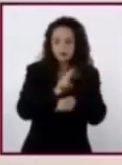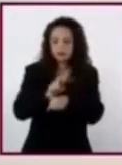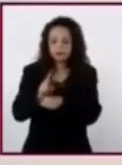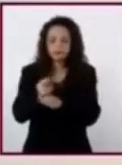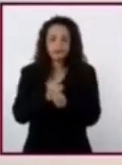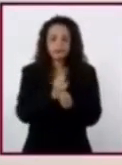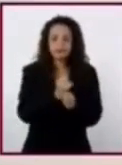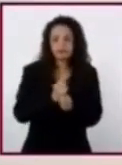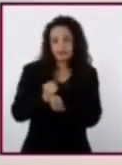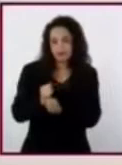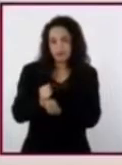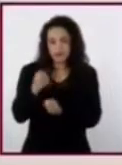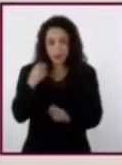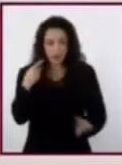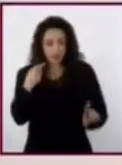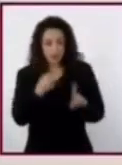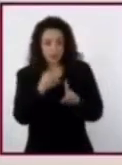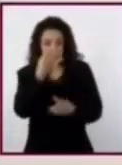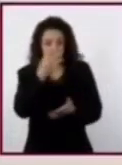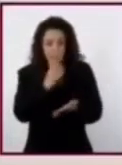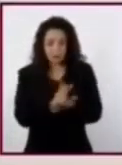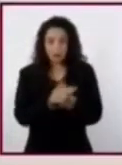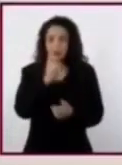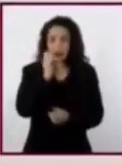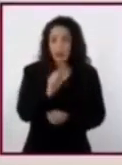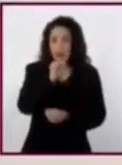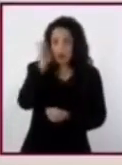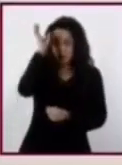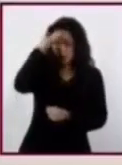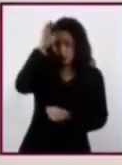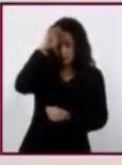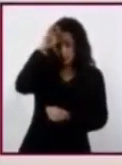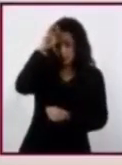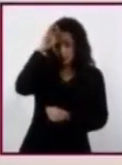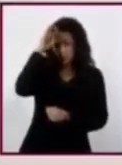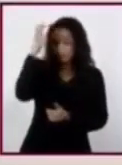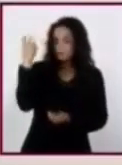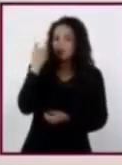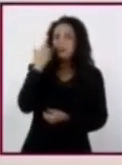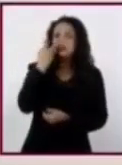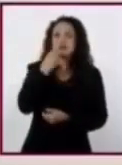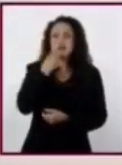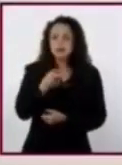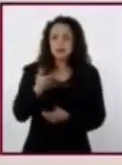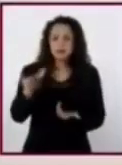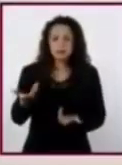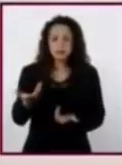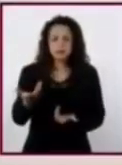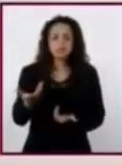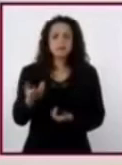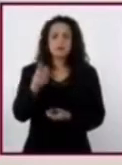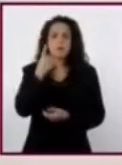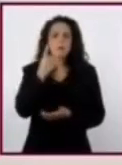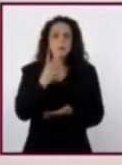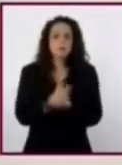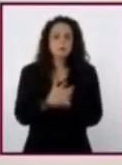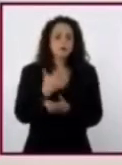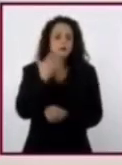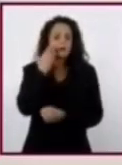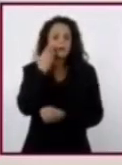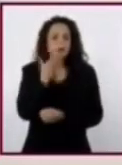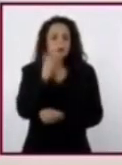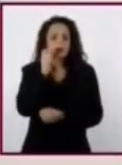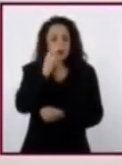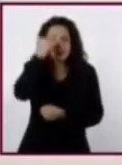Decir que eso no es una actitud científica, no es poner de manifiesto simplemente que se